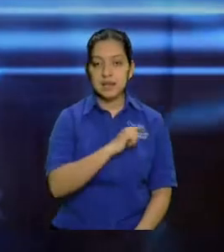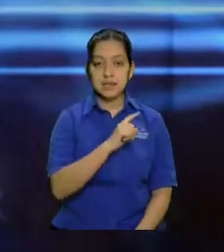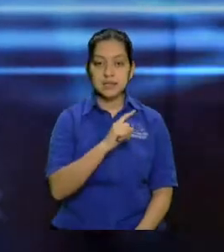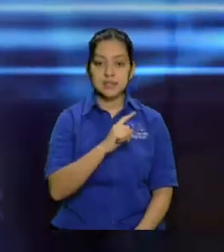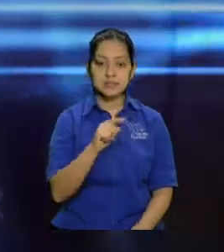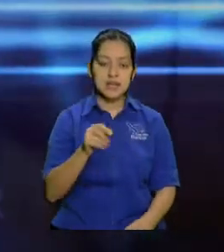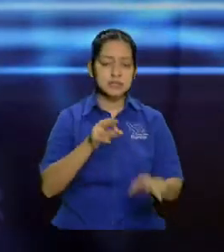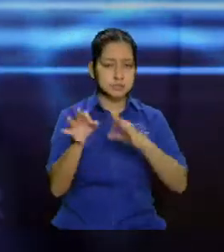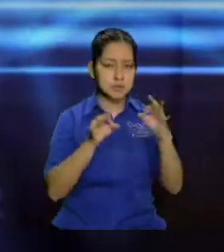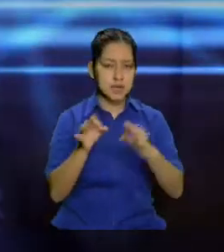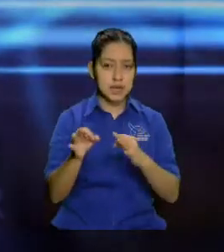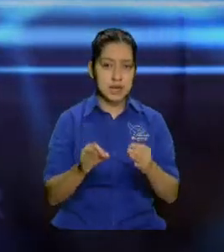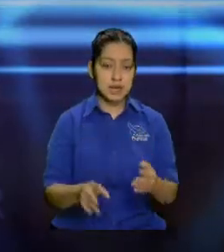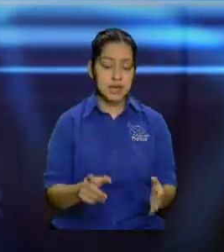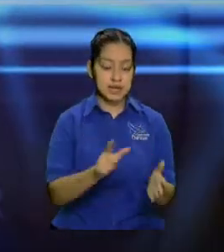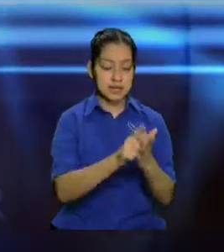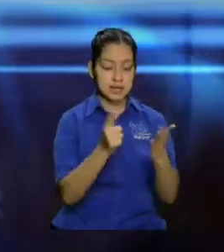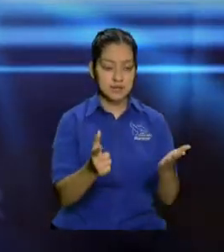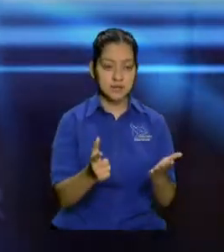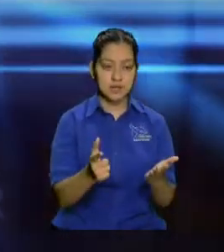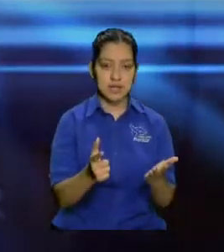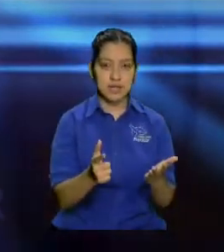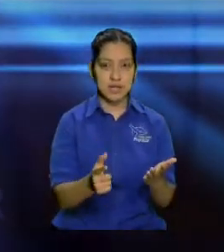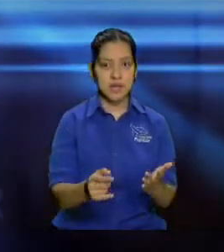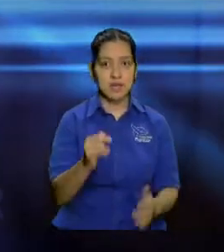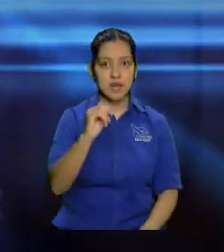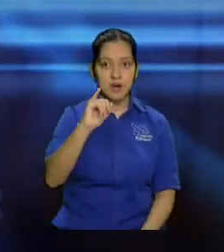libro de Judas, que son potestades angélicas.